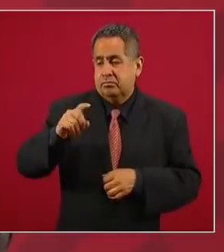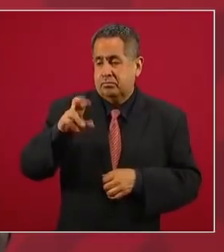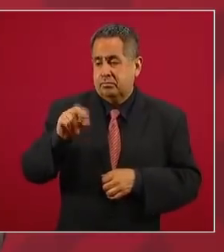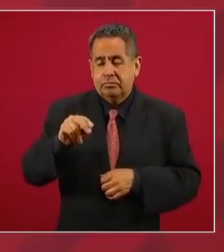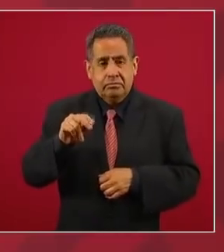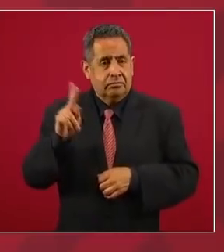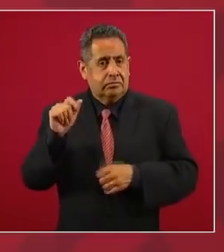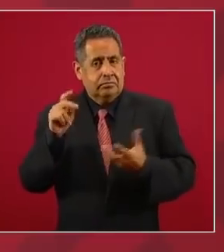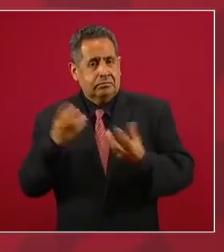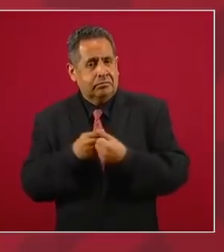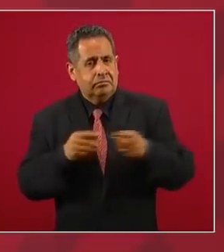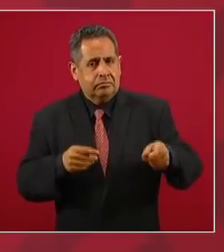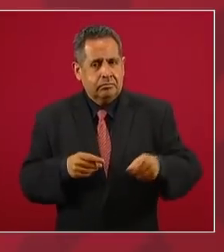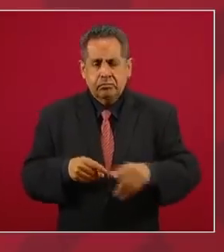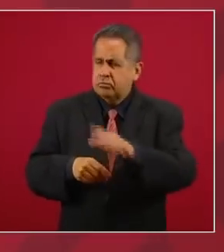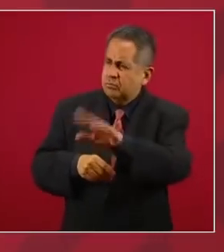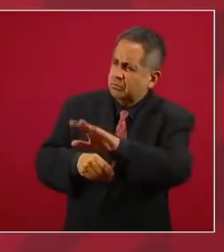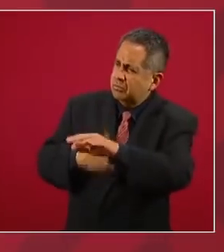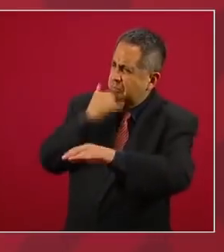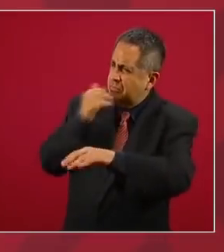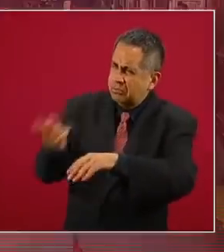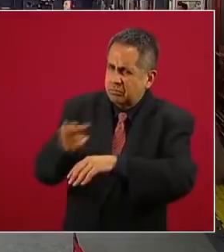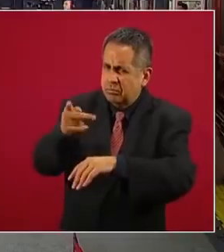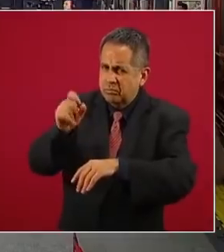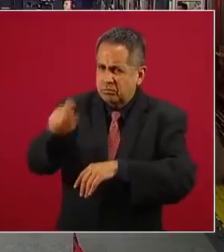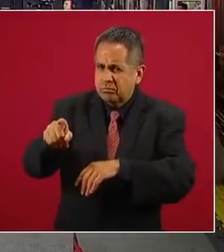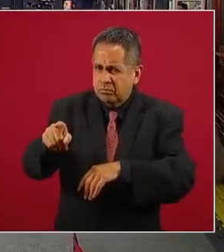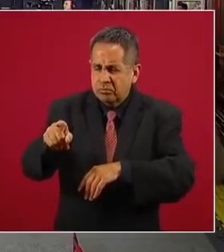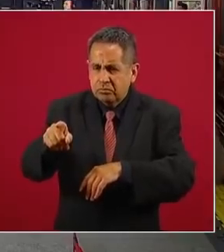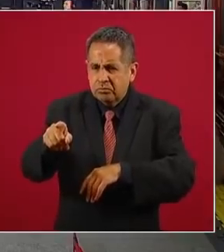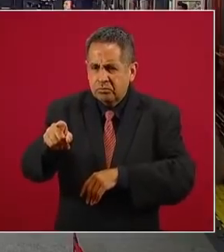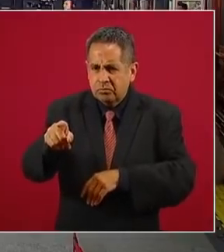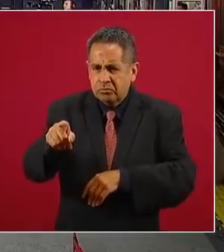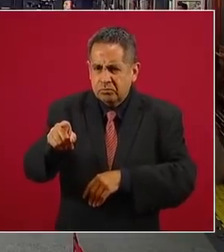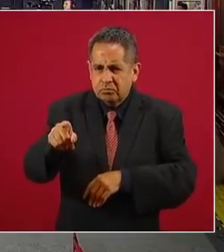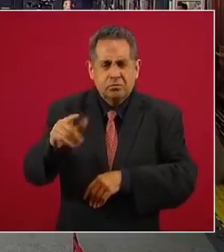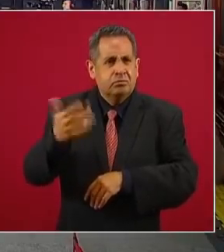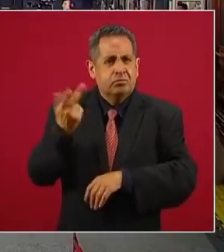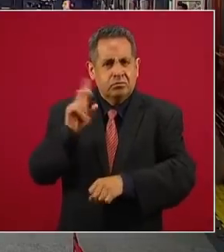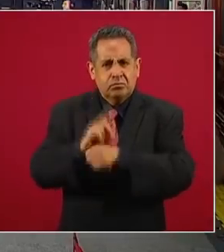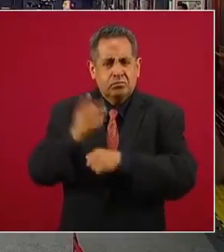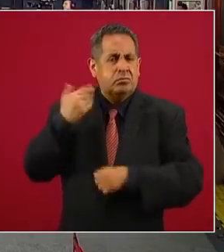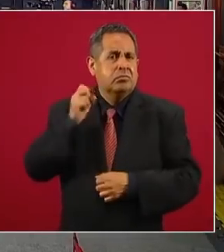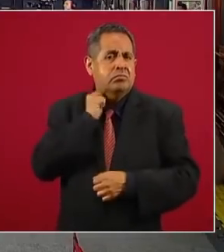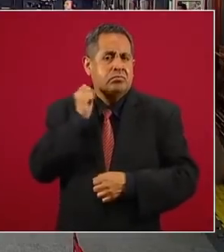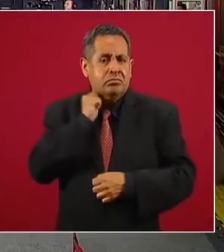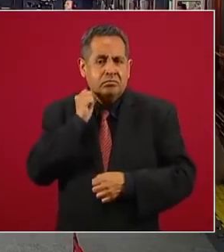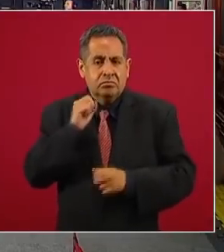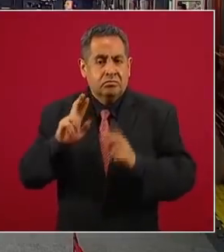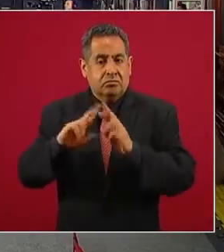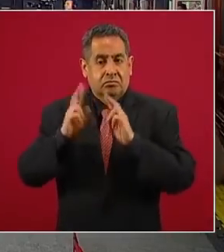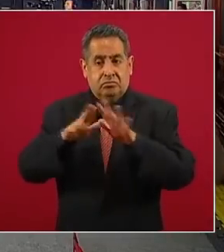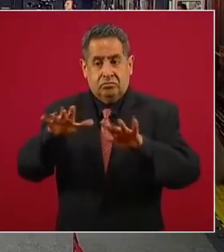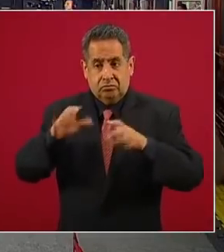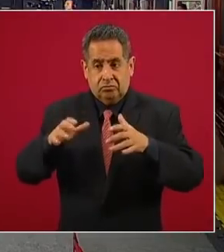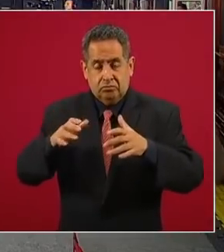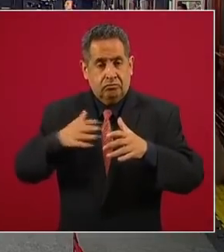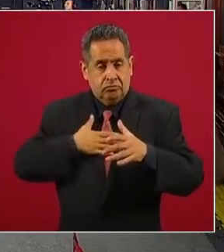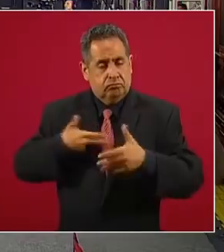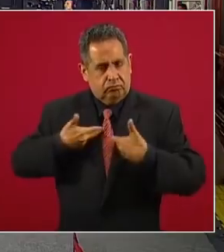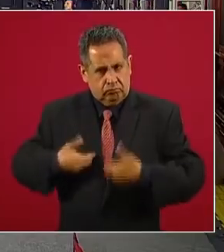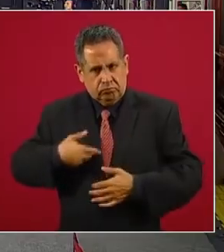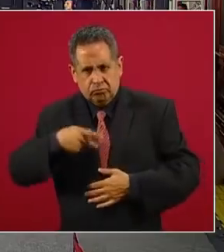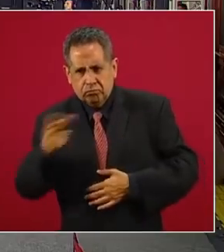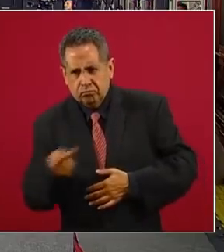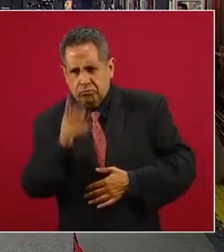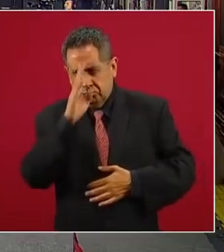PAN. Que por cito, presidente, a pregunta de nosotros hace dos días en el Senado, previo a la sesión ordinaria, nosotros su servidor